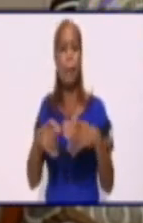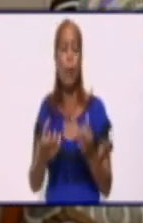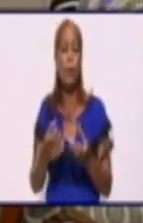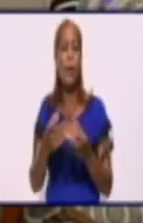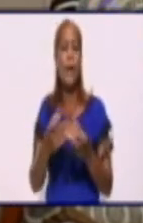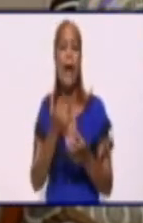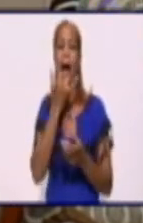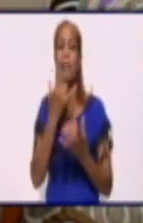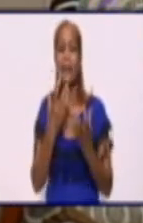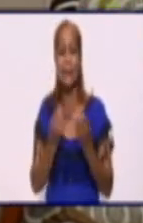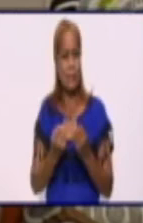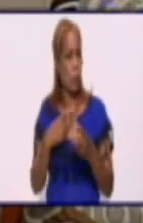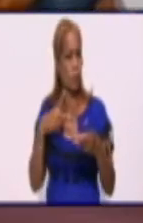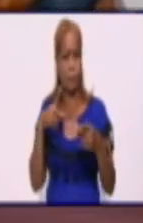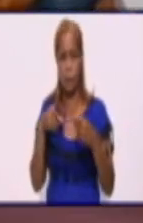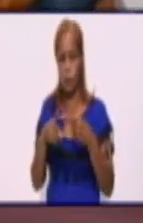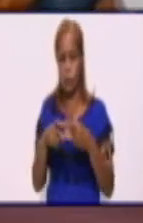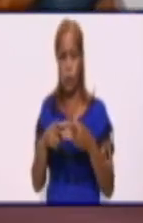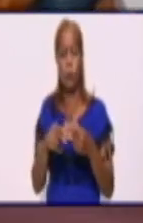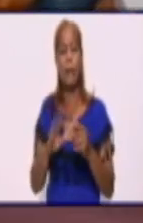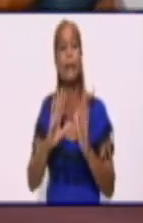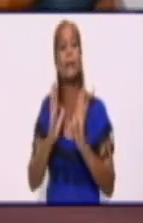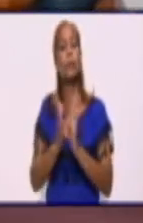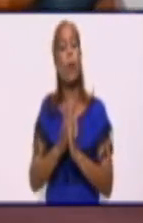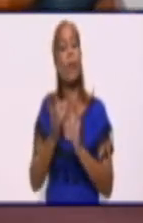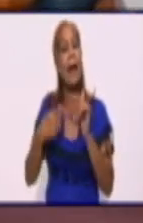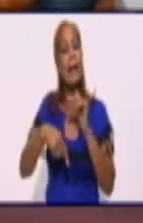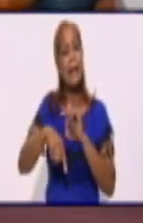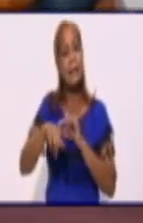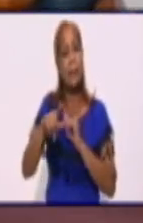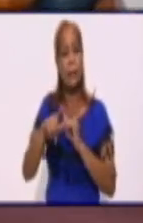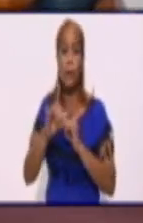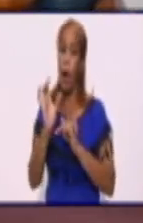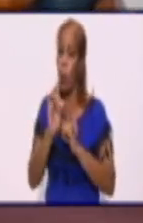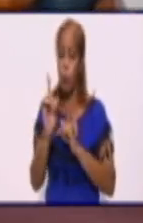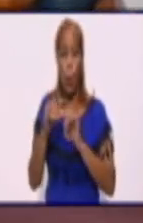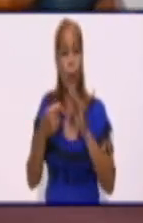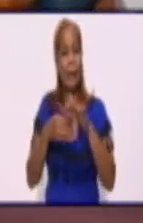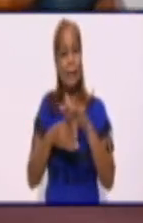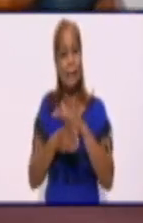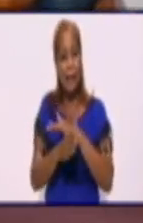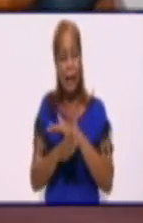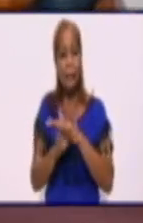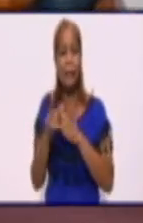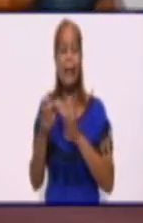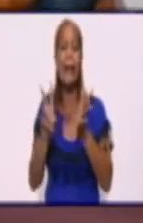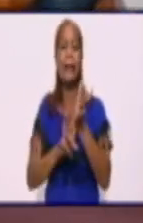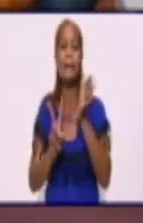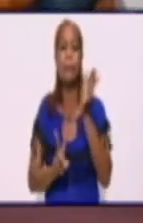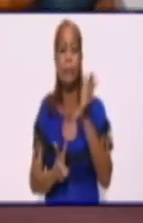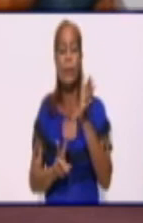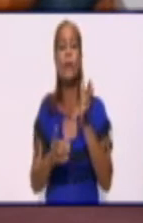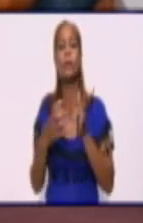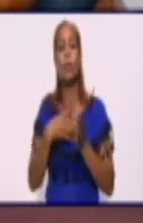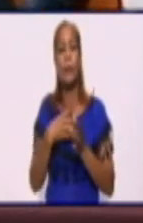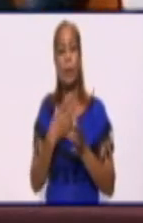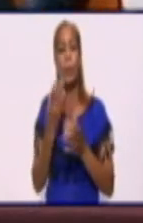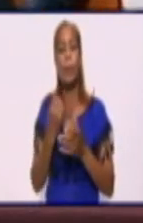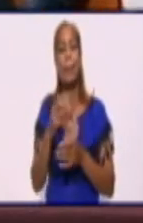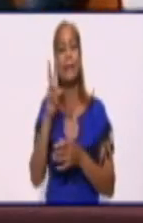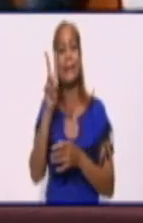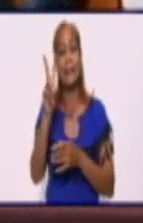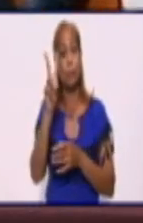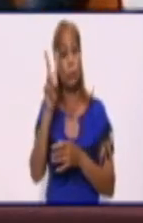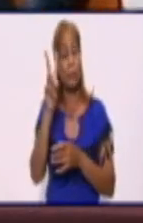todas estas salidas de, o no entradas, de unidades de generación provocaron un déficit en el sistema de 325